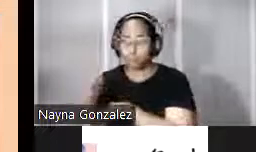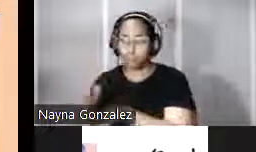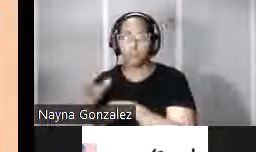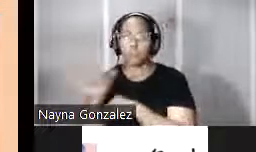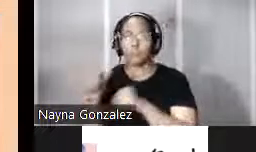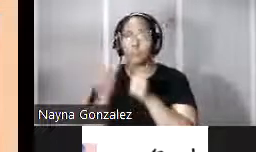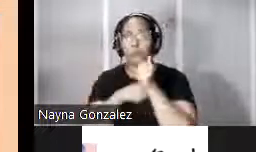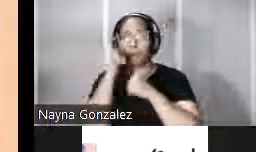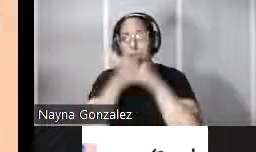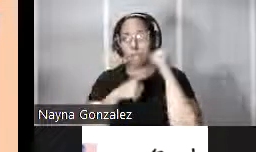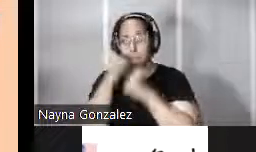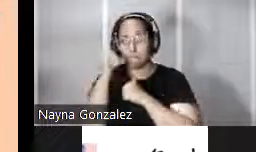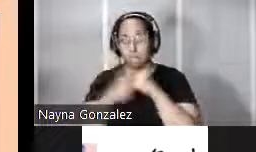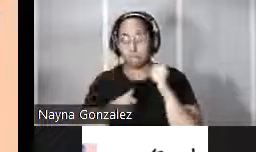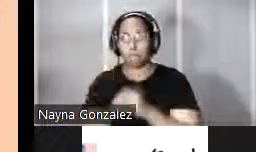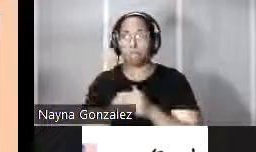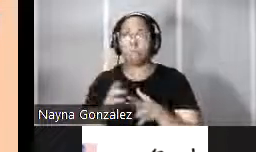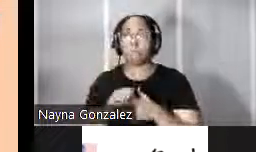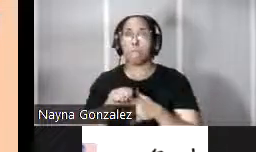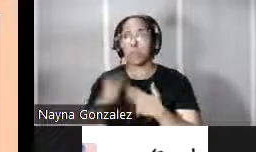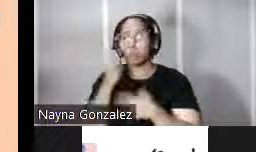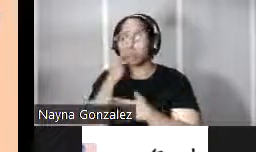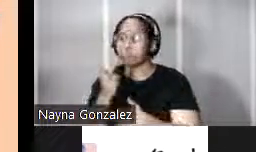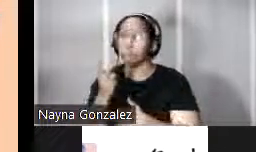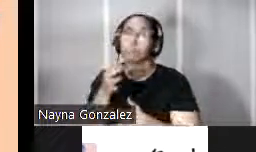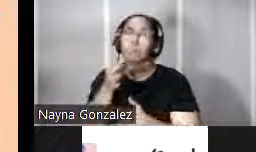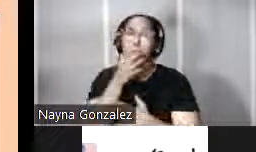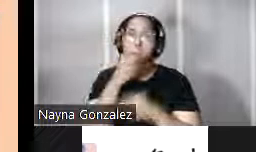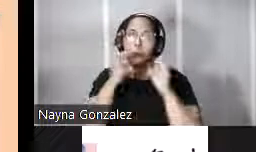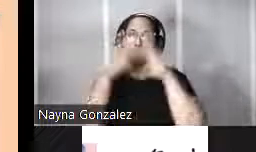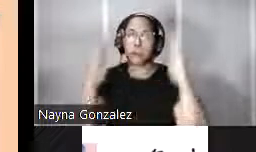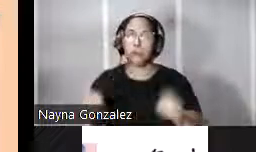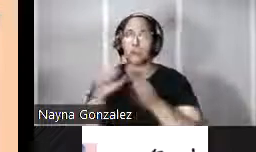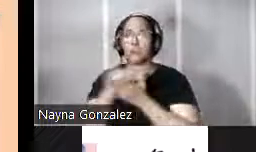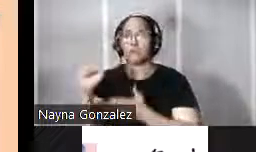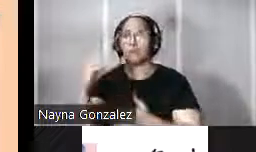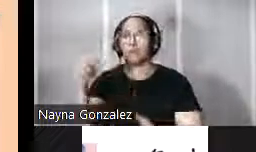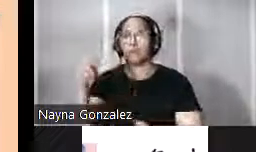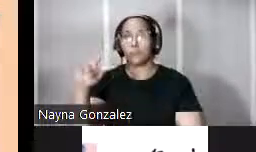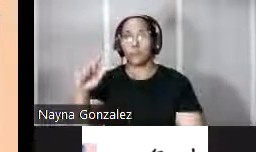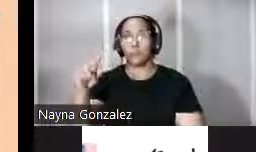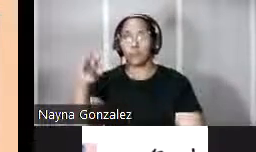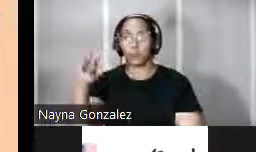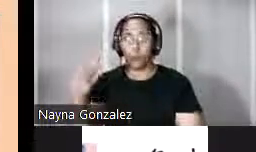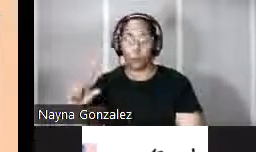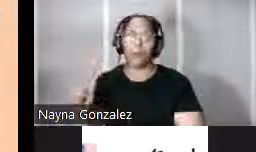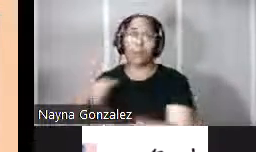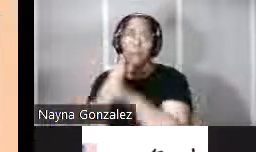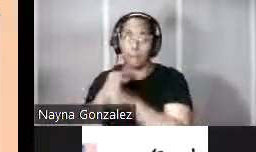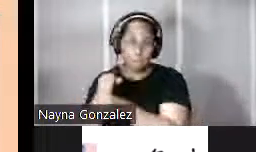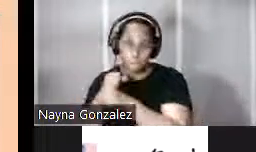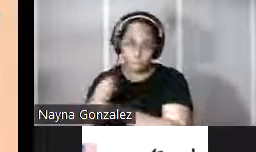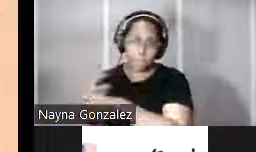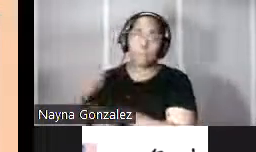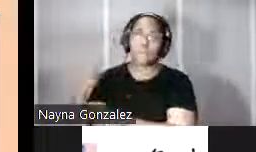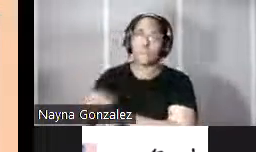construcción de numerosas obras exteriores como veremos en el castillo de San Cristóbal defensas avanzadas cuya finalidad era